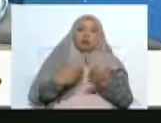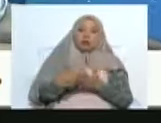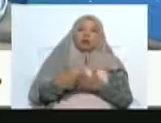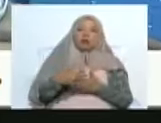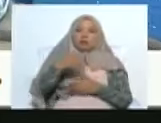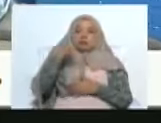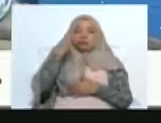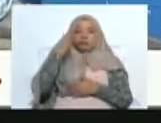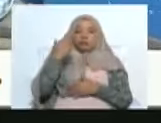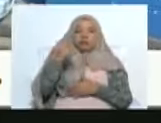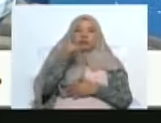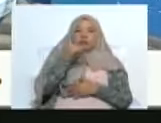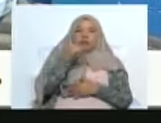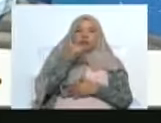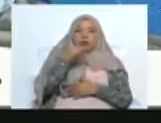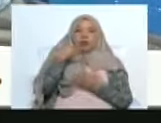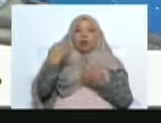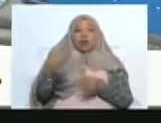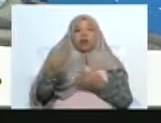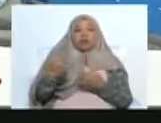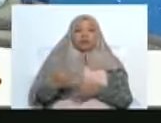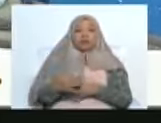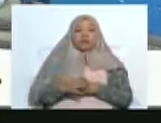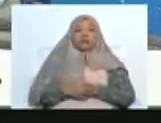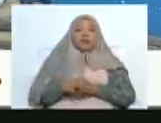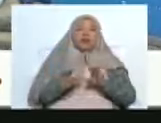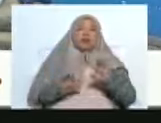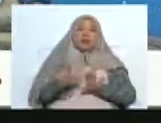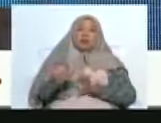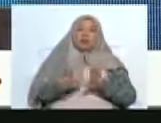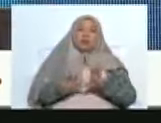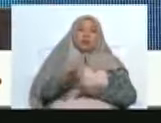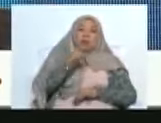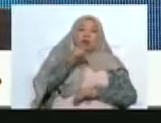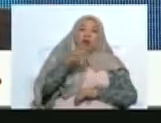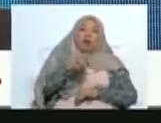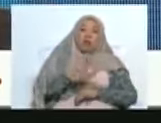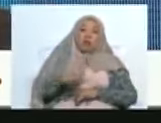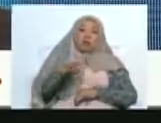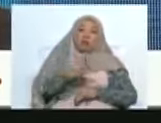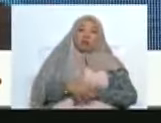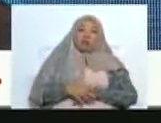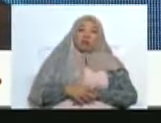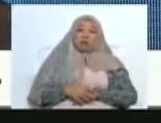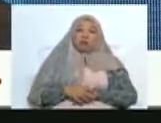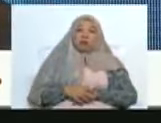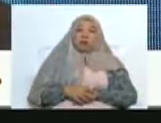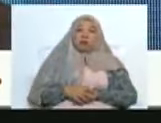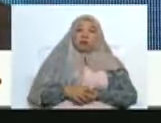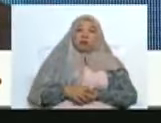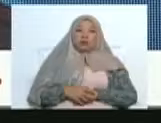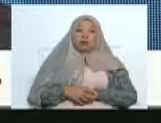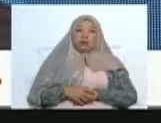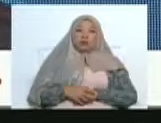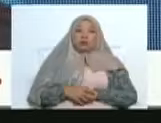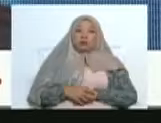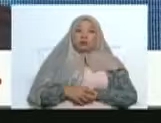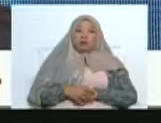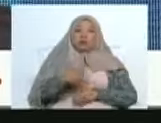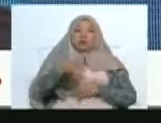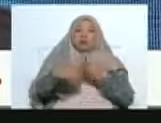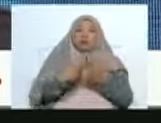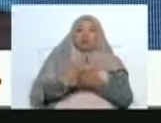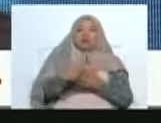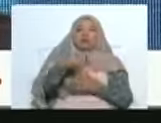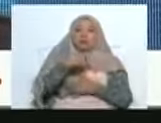valorando las maravillas naturales que tenemos y turísticas en toda Venezuela. Decía usted algo justamente que queremos mostrar para este espacio,